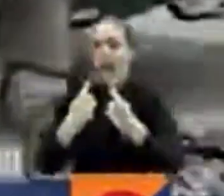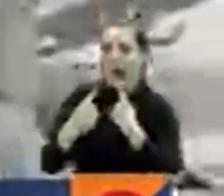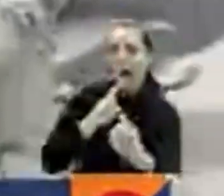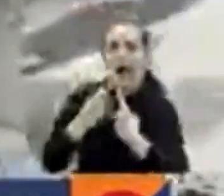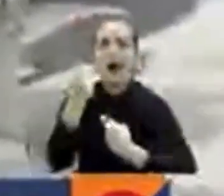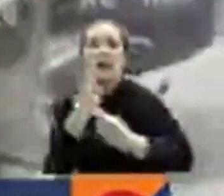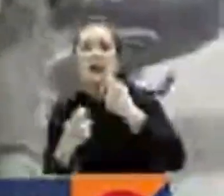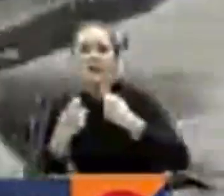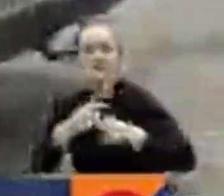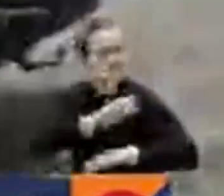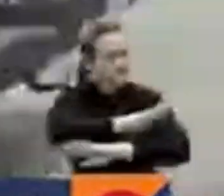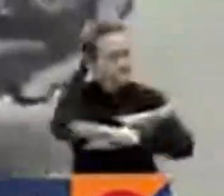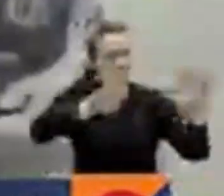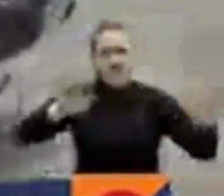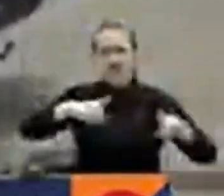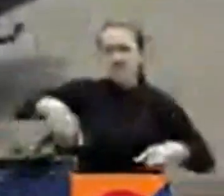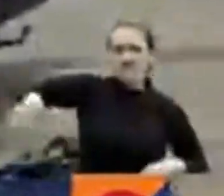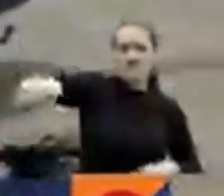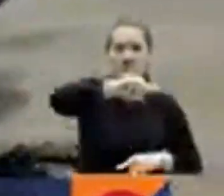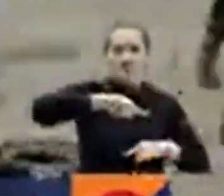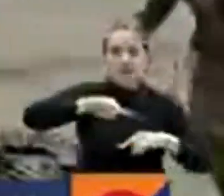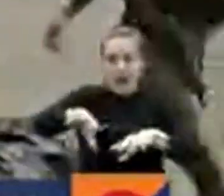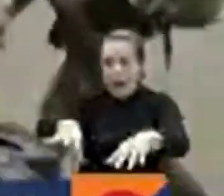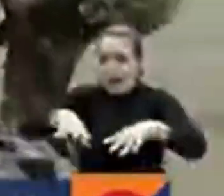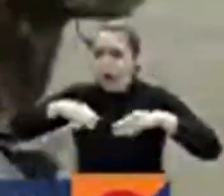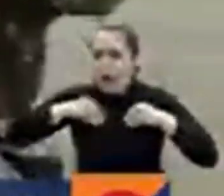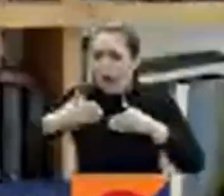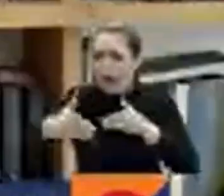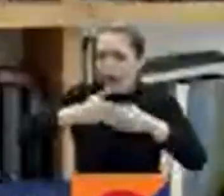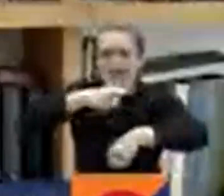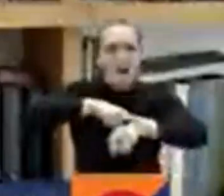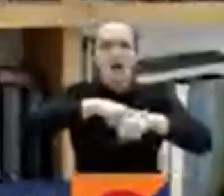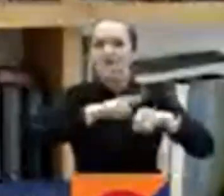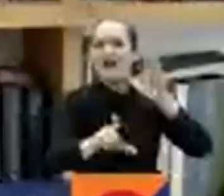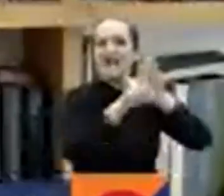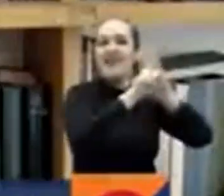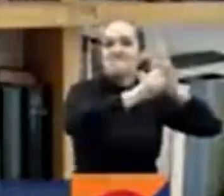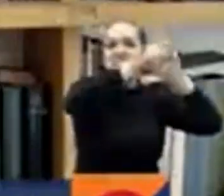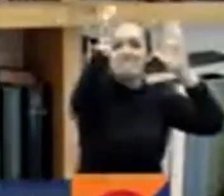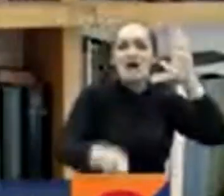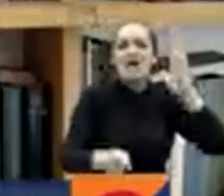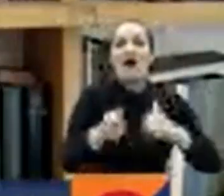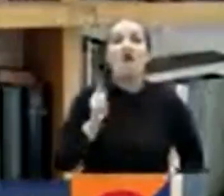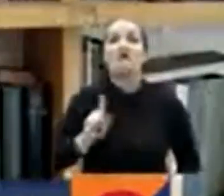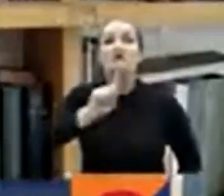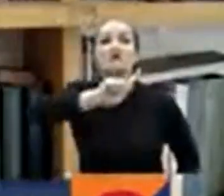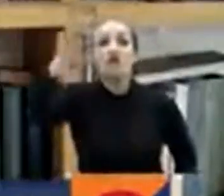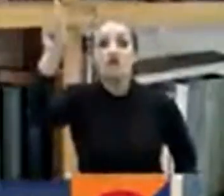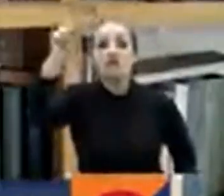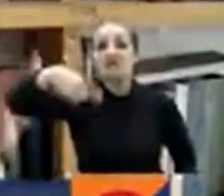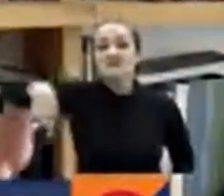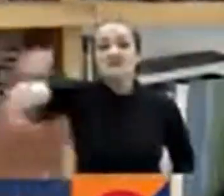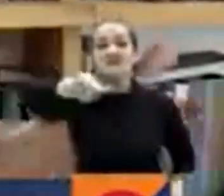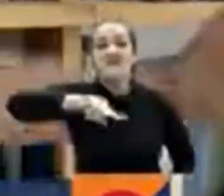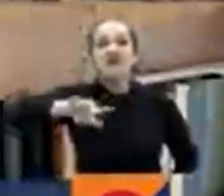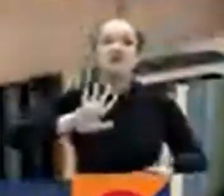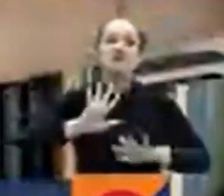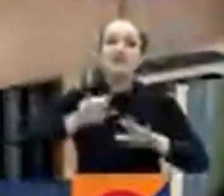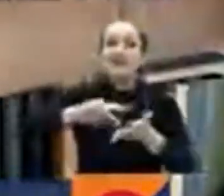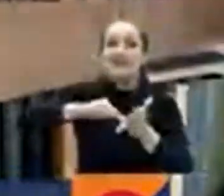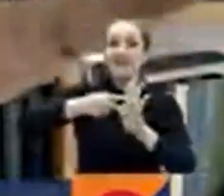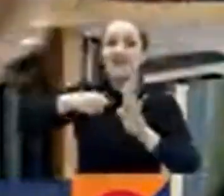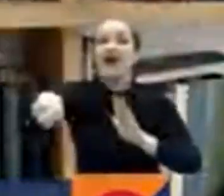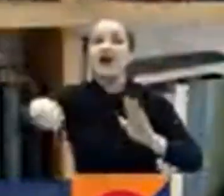y debe existir el sometimiento en los términos que establece la ley. No habrá sometimiento a la ley, habrá acogimiento